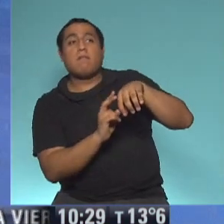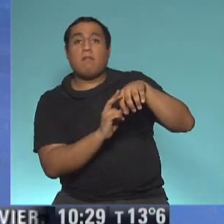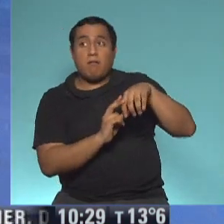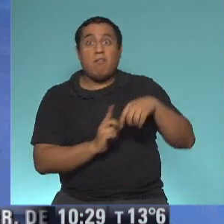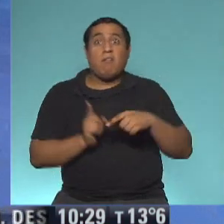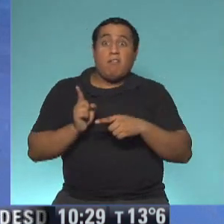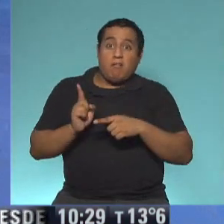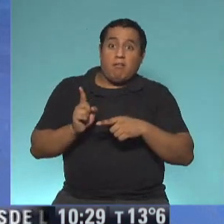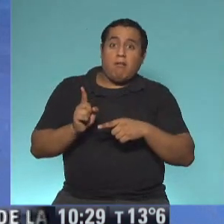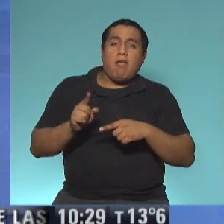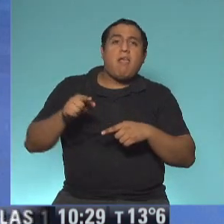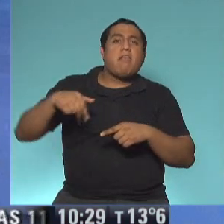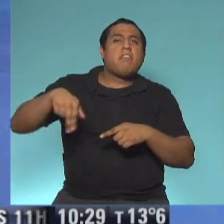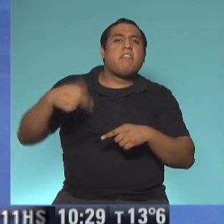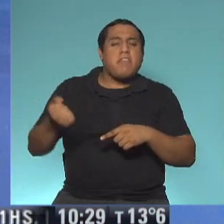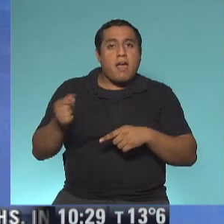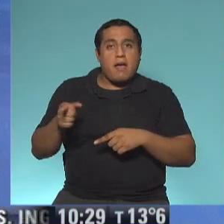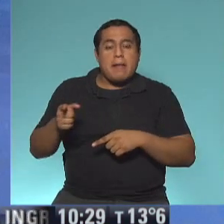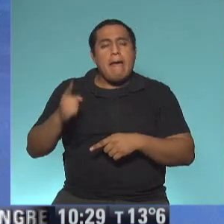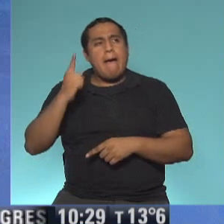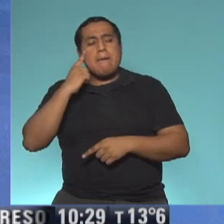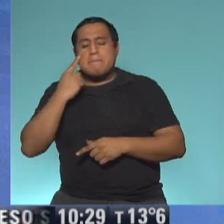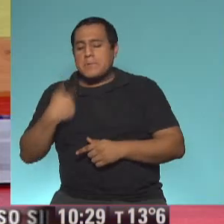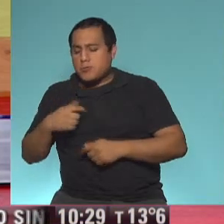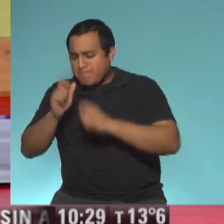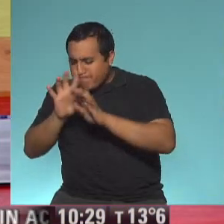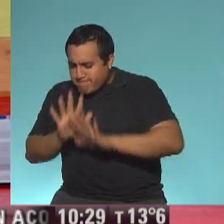también quería crear una ave igual.